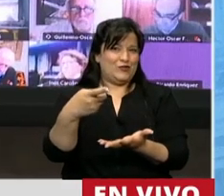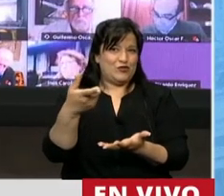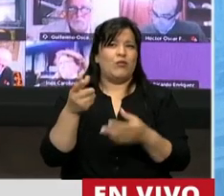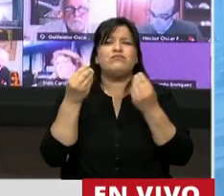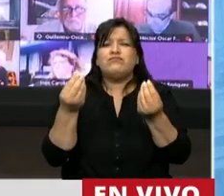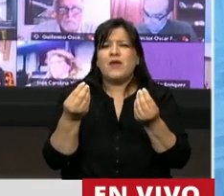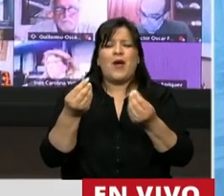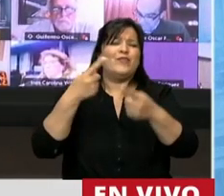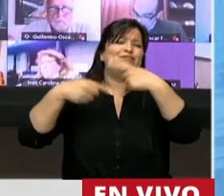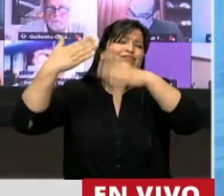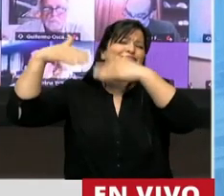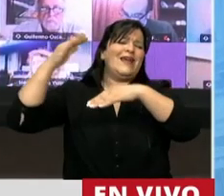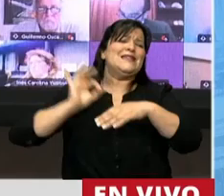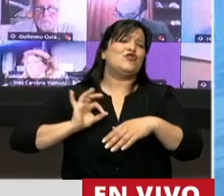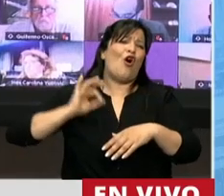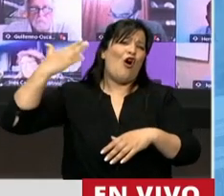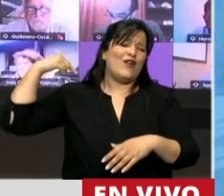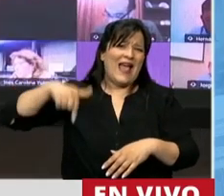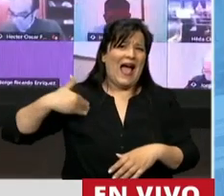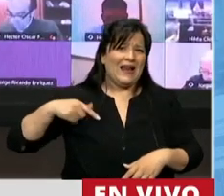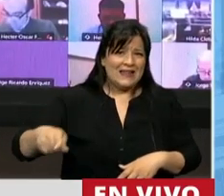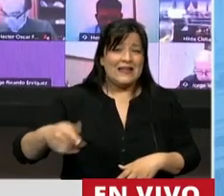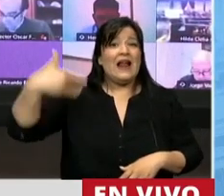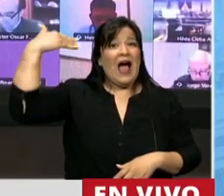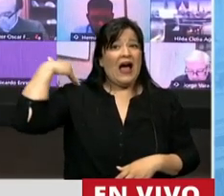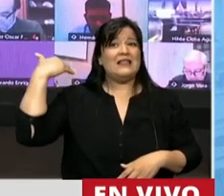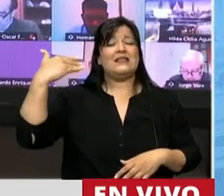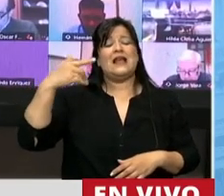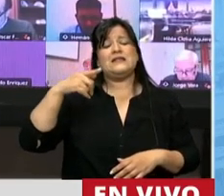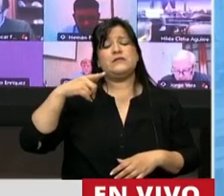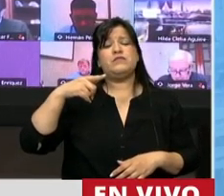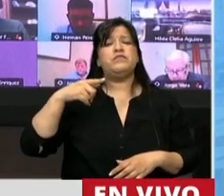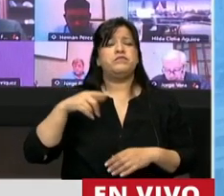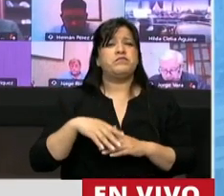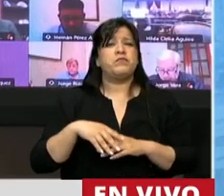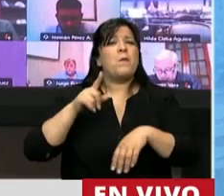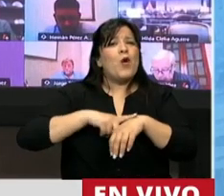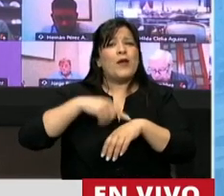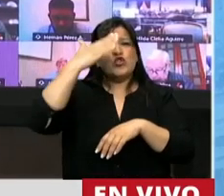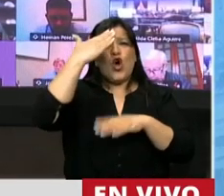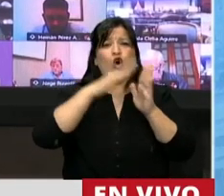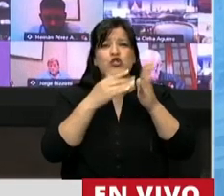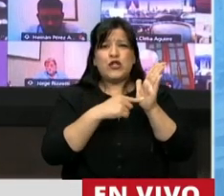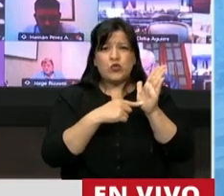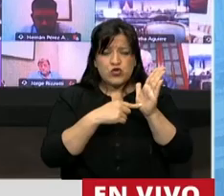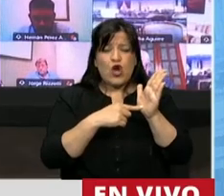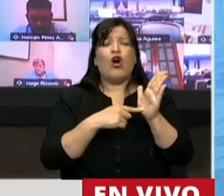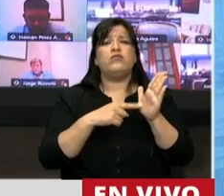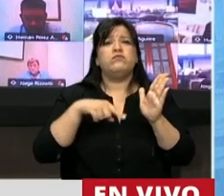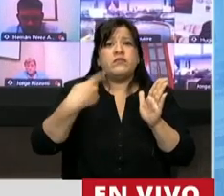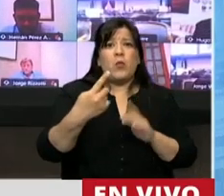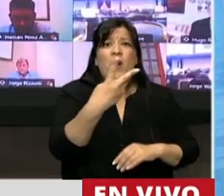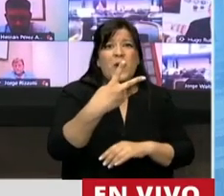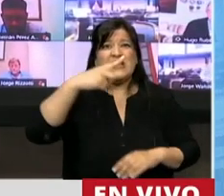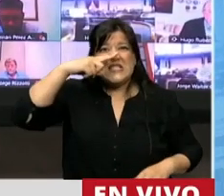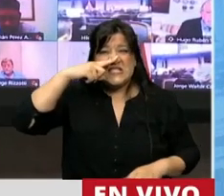al fondo de la historia argentina. Cuando el país se dio a la Constitución, o luego de la Constitución, estuvimos 27 años